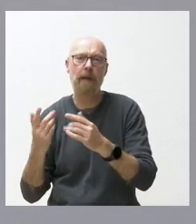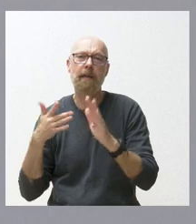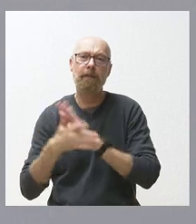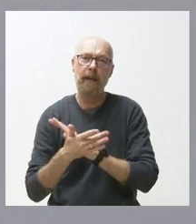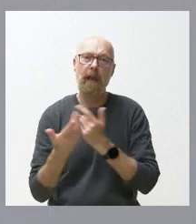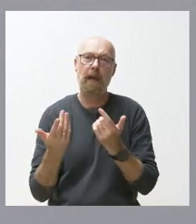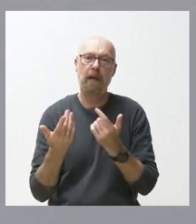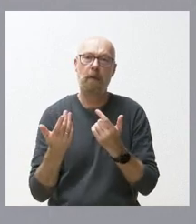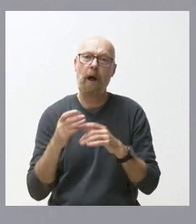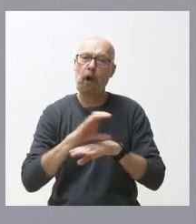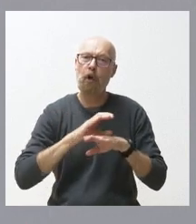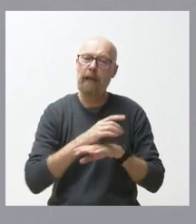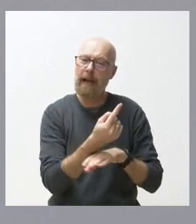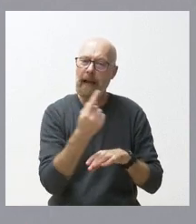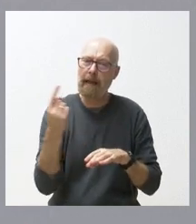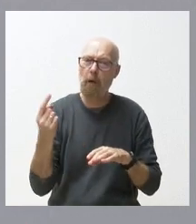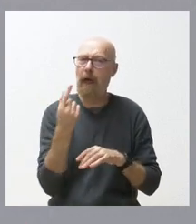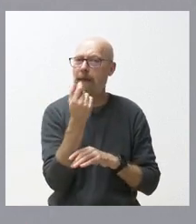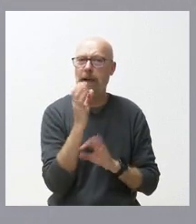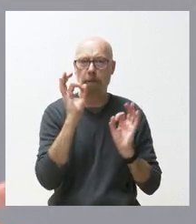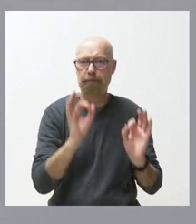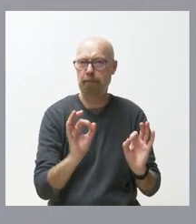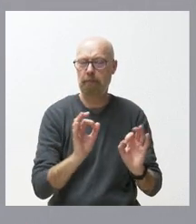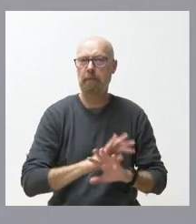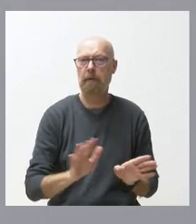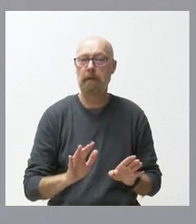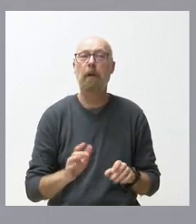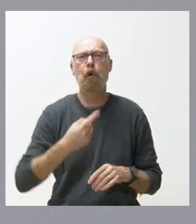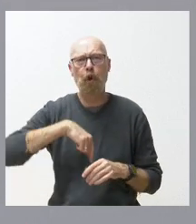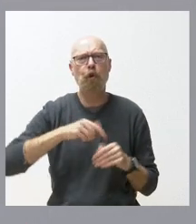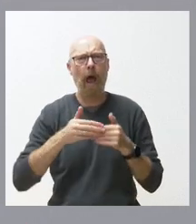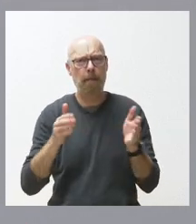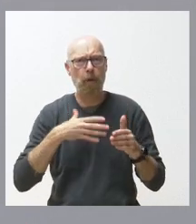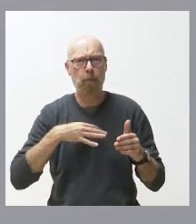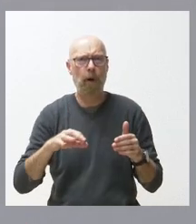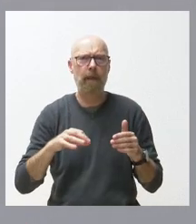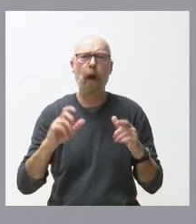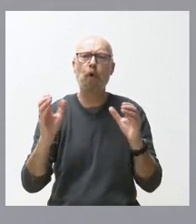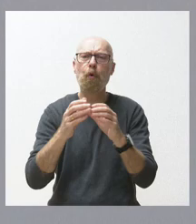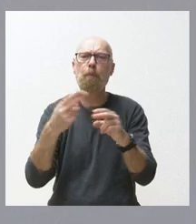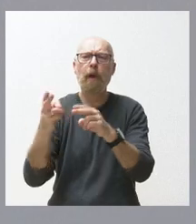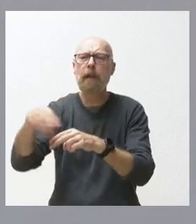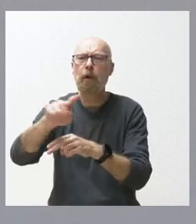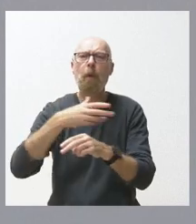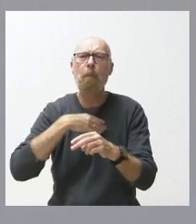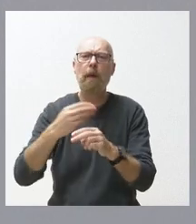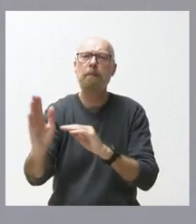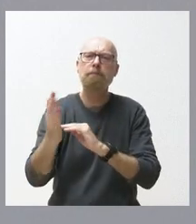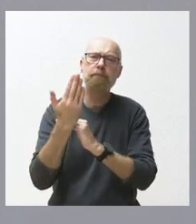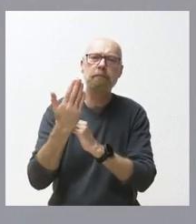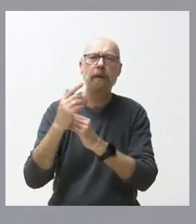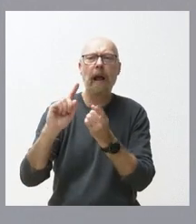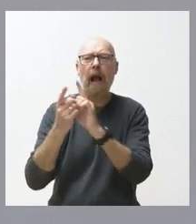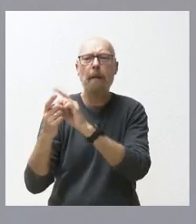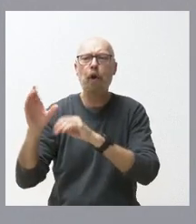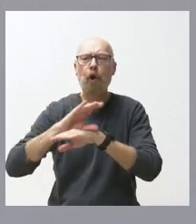una de las consejerías nosotros estamos abiertos a que algún grupo pueda plantear modificaciones de las cantidades entre las consejerías que le parezca